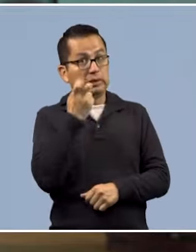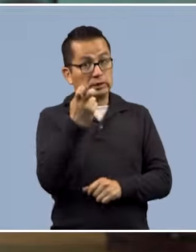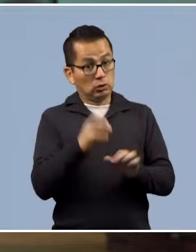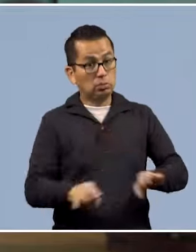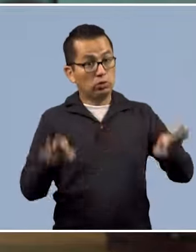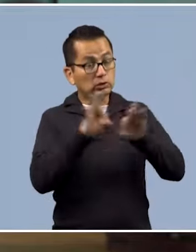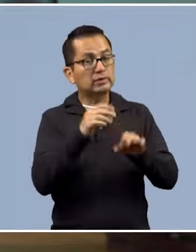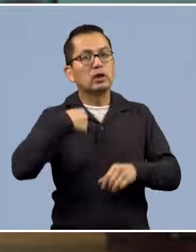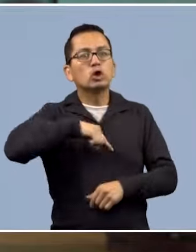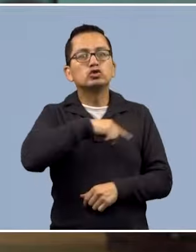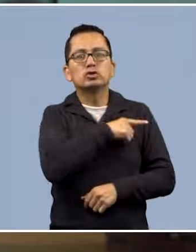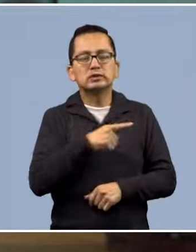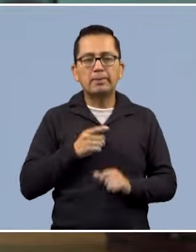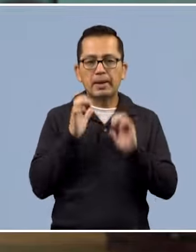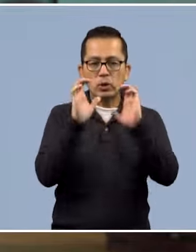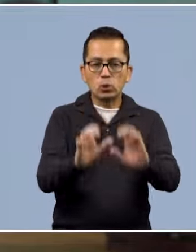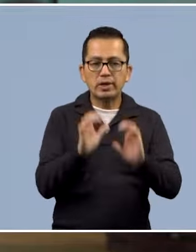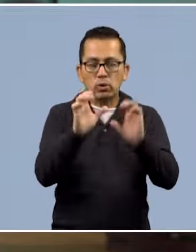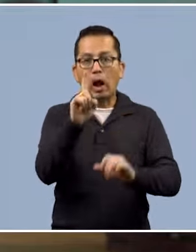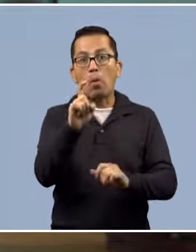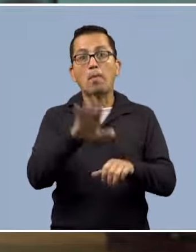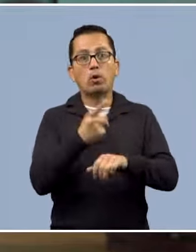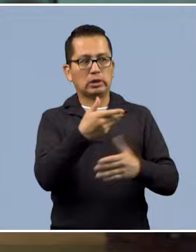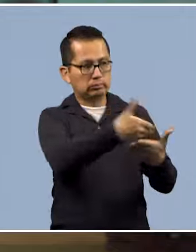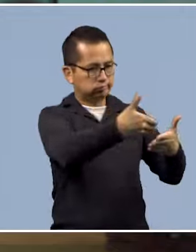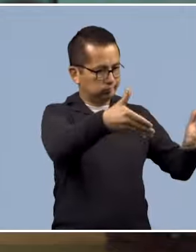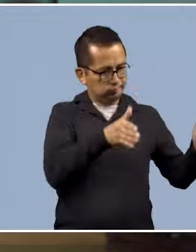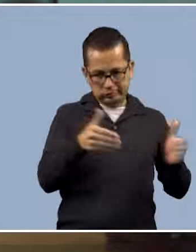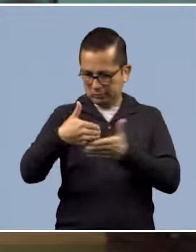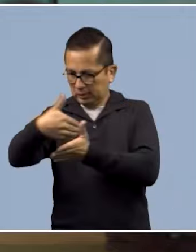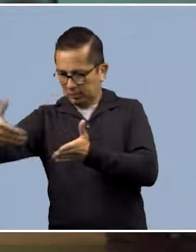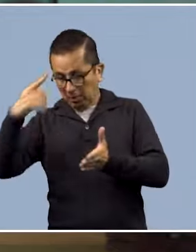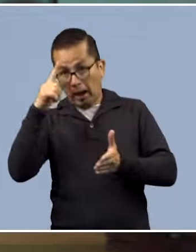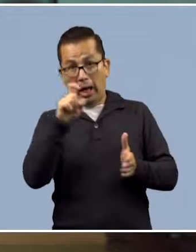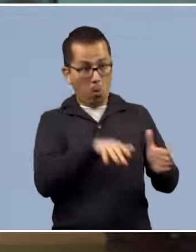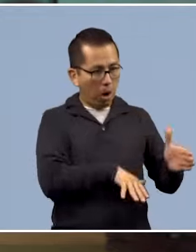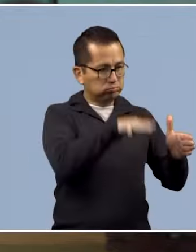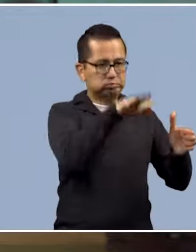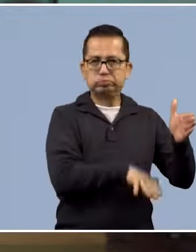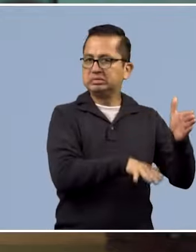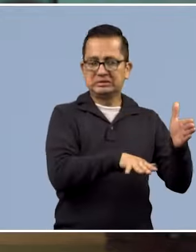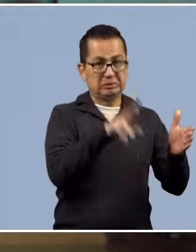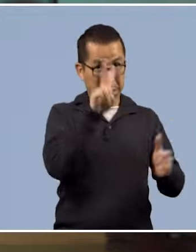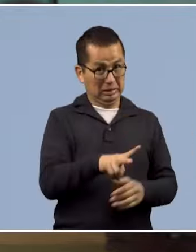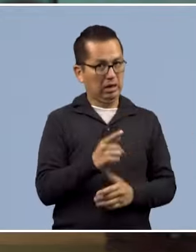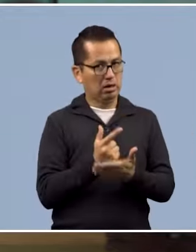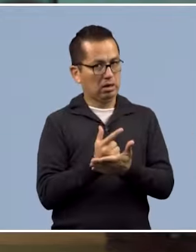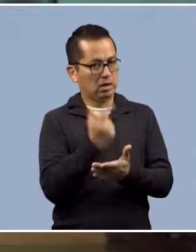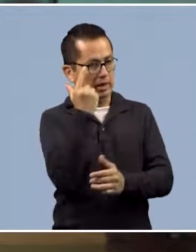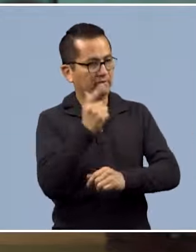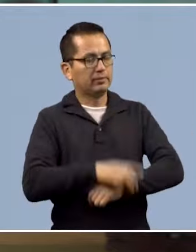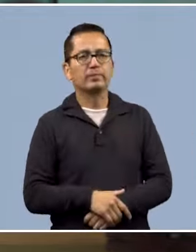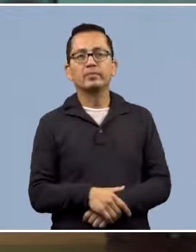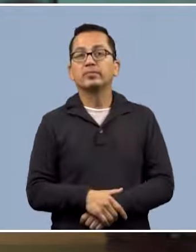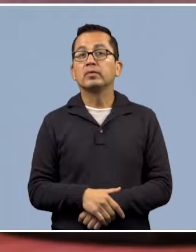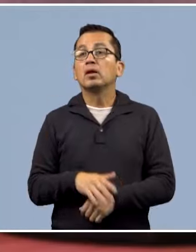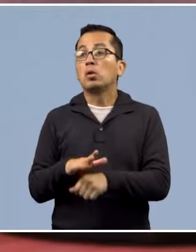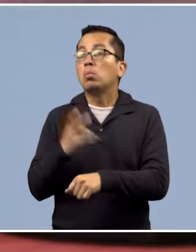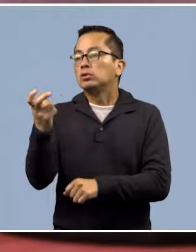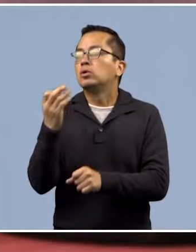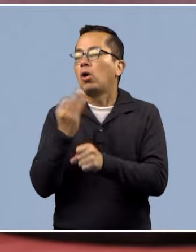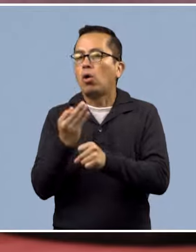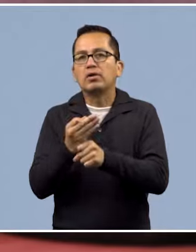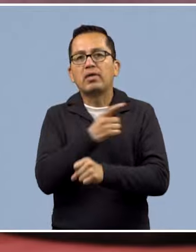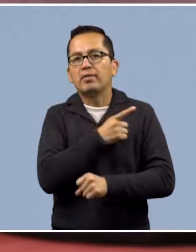presas y demás cuerpos de agua del resto del país, porque hay que decir que la situación no es más alentadora. Viri, de ahí la importancia de conocer en qué momento nos